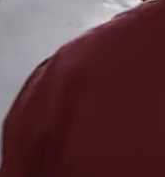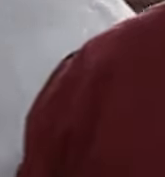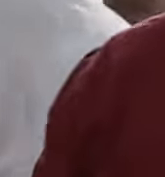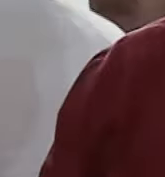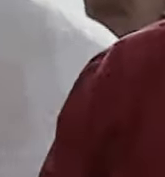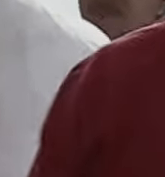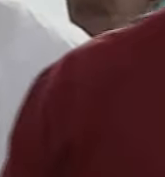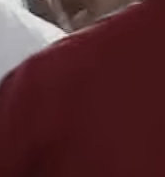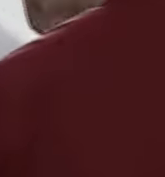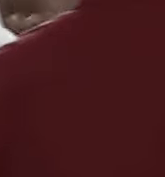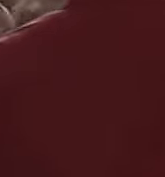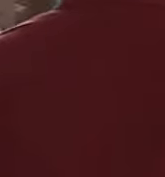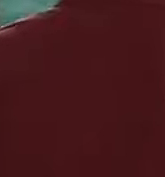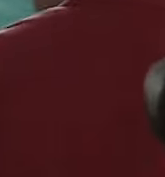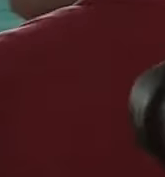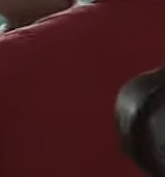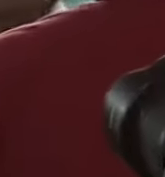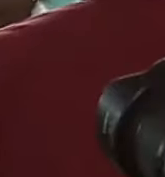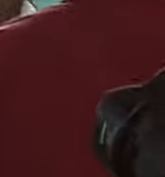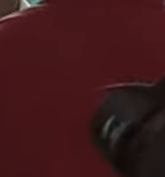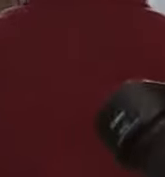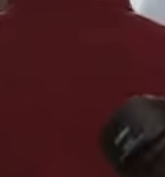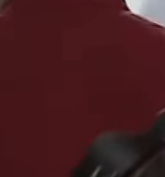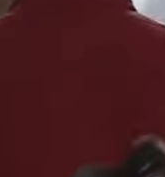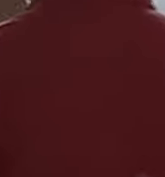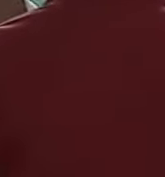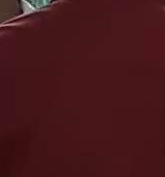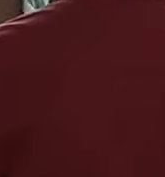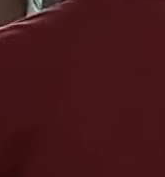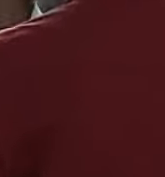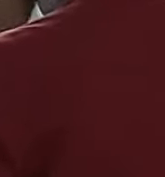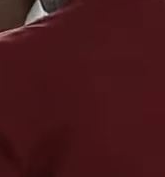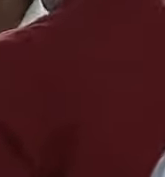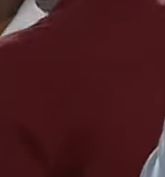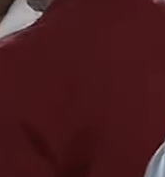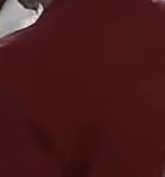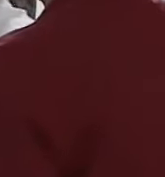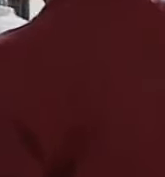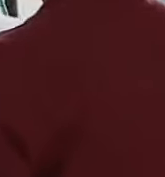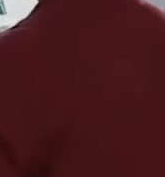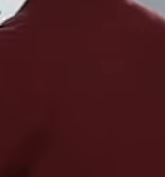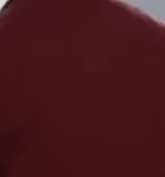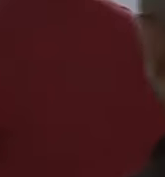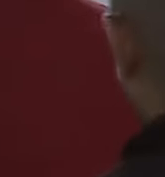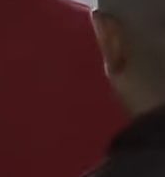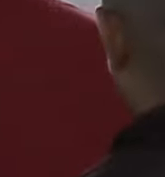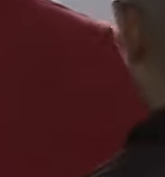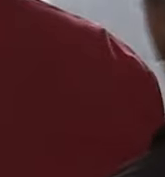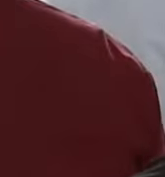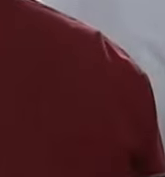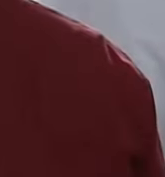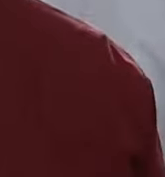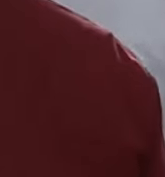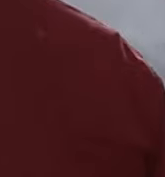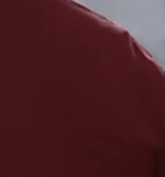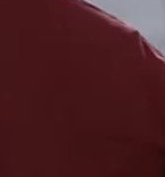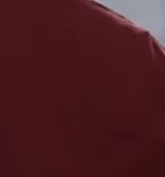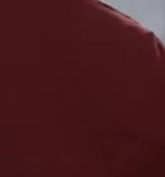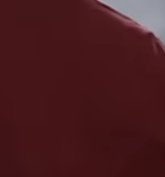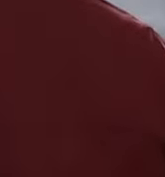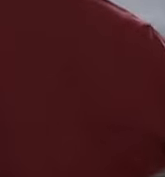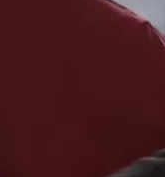son 14 los servicios ofrecidos en el CDI Ludovico Silva Medicina General Medicina Interna Traumatología